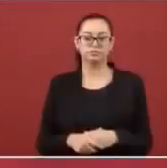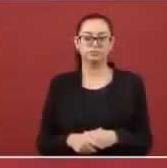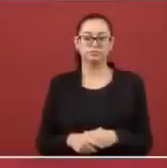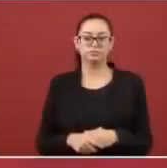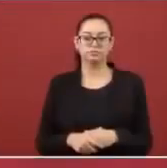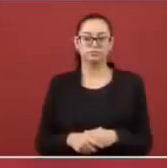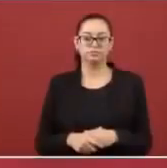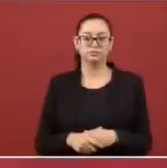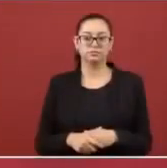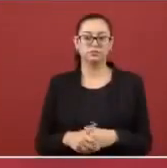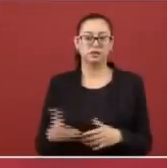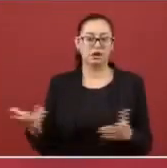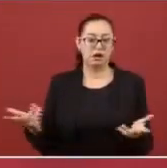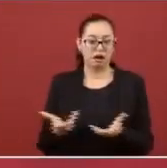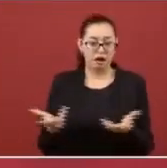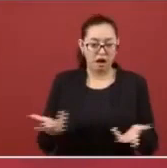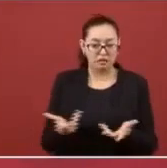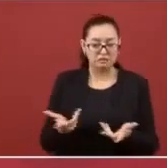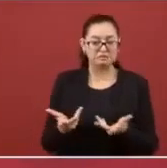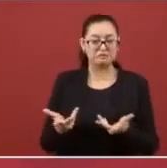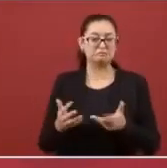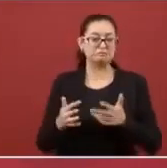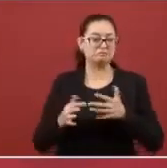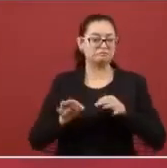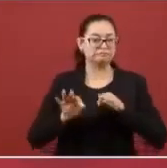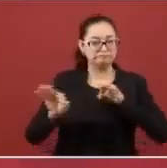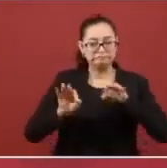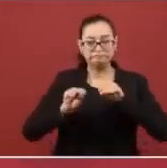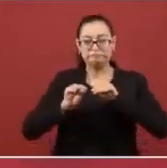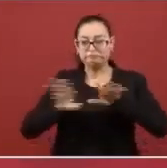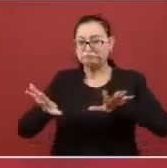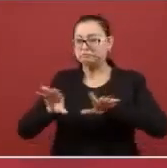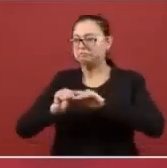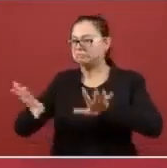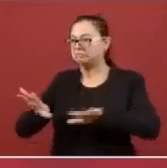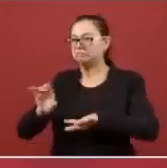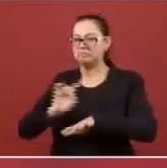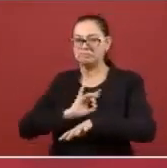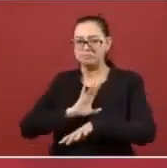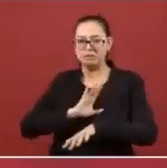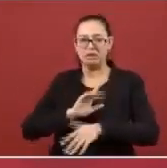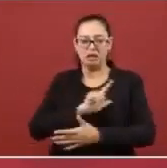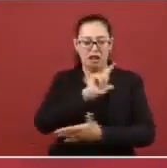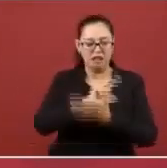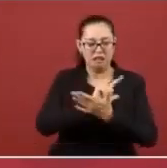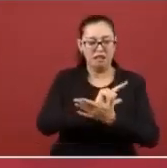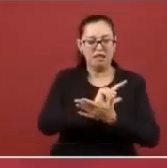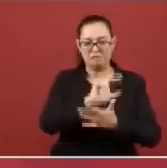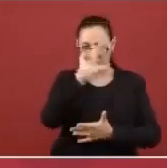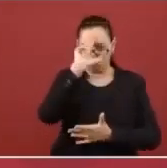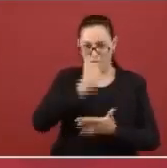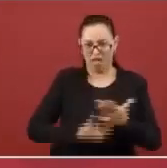violando la ley, derechos humanos,